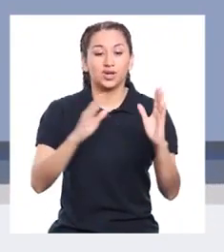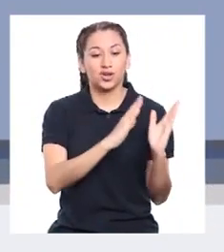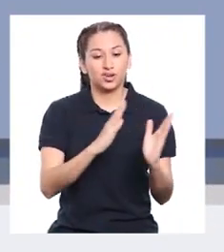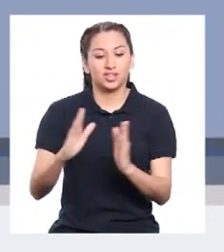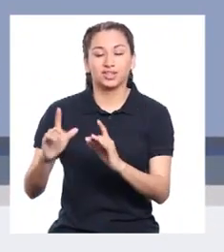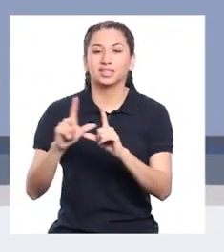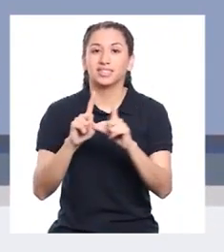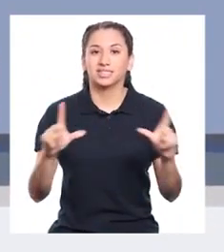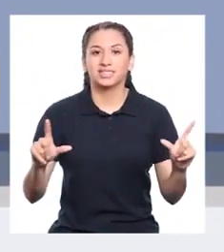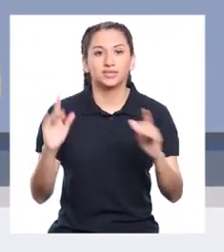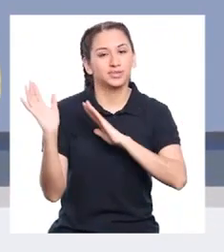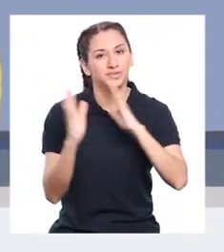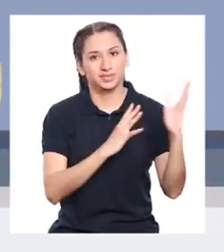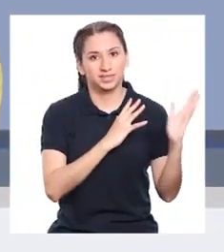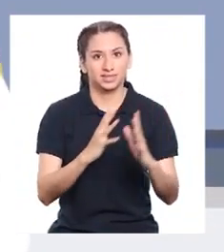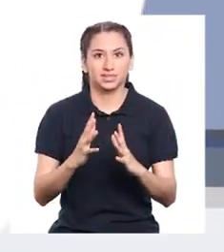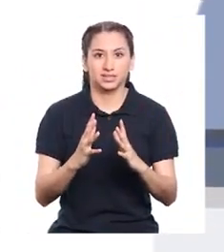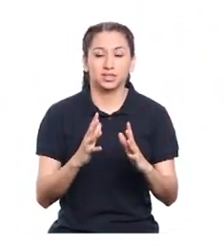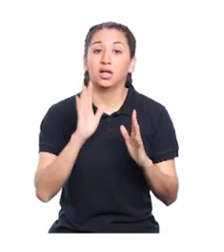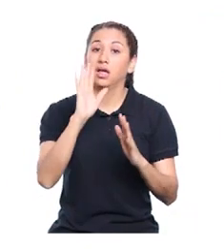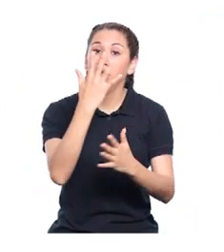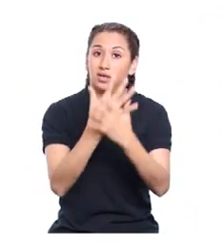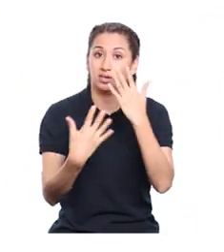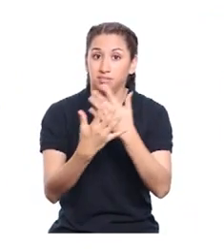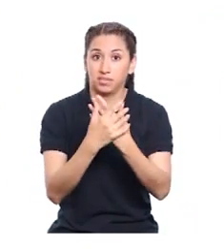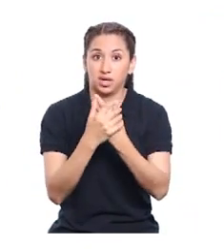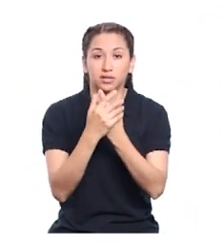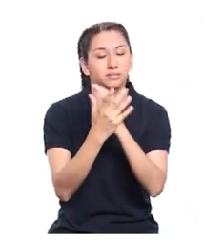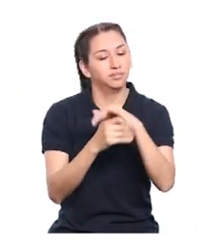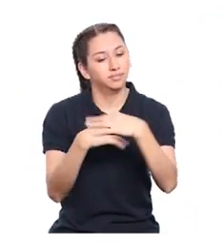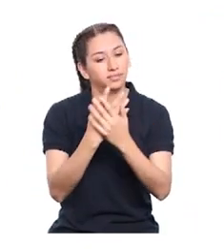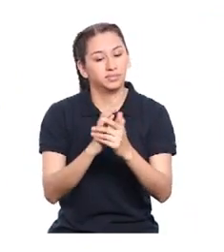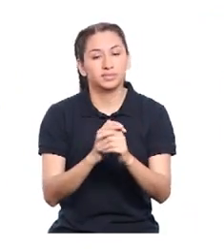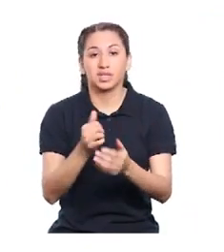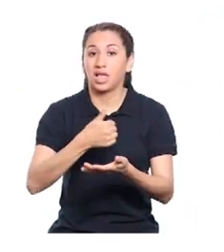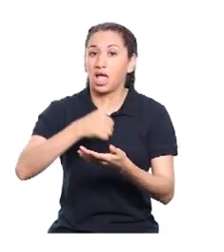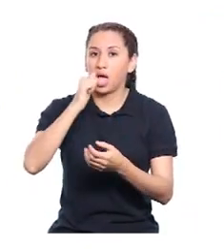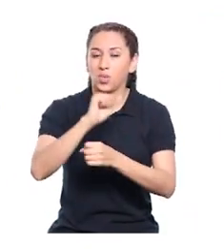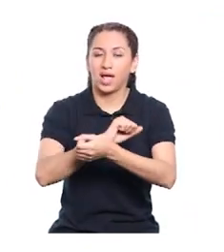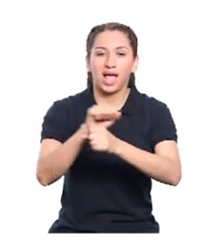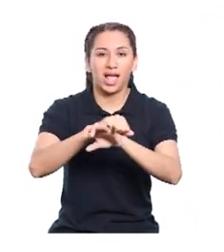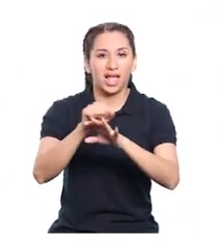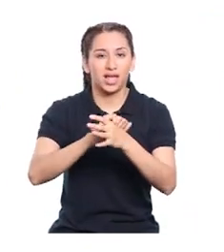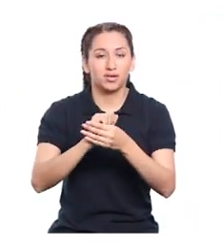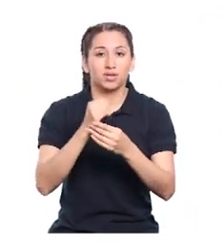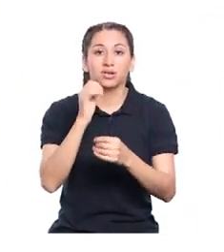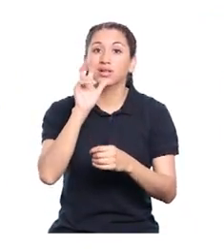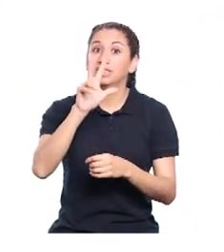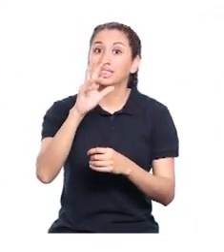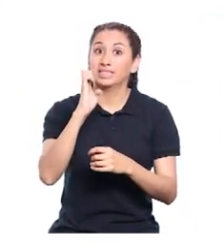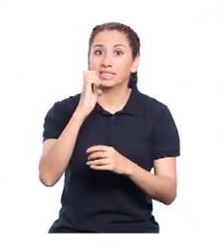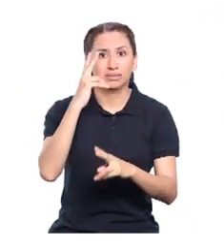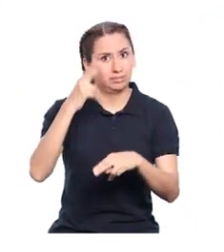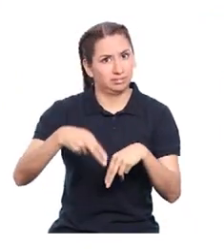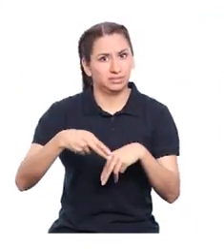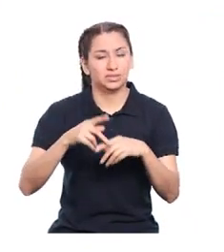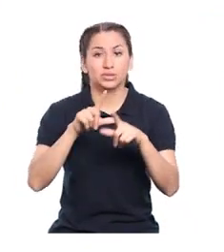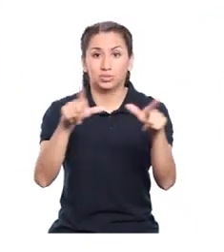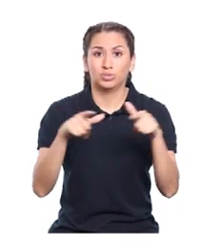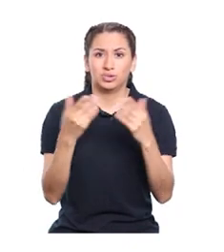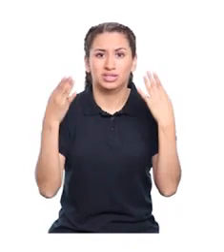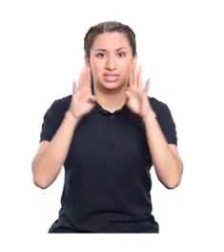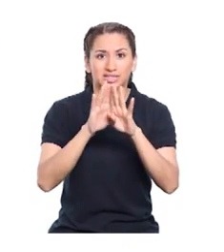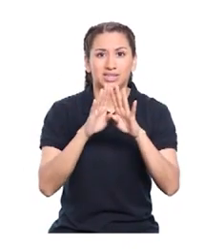ordenado, limpio y ventilado. Sigan lavándose las manos con agua y con jabón y eviten las 13. Lugares cerrados, muy